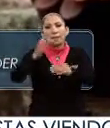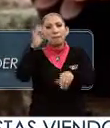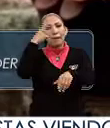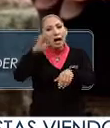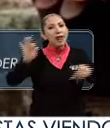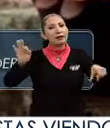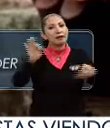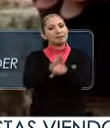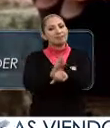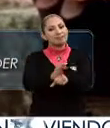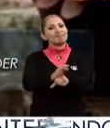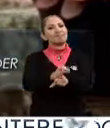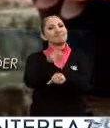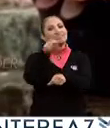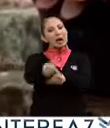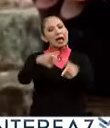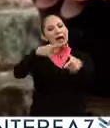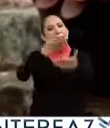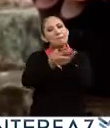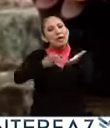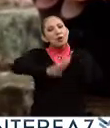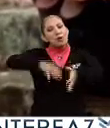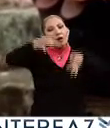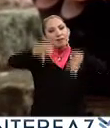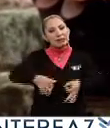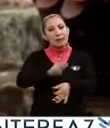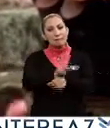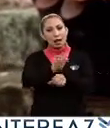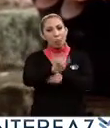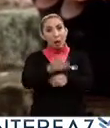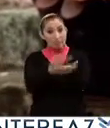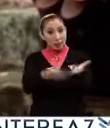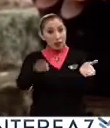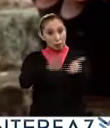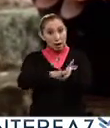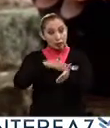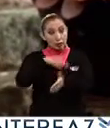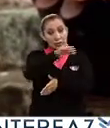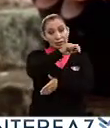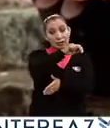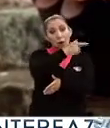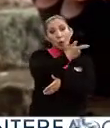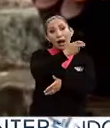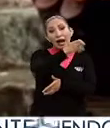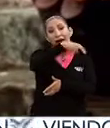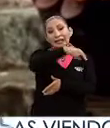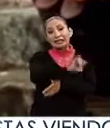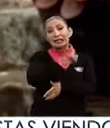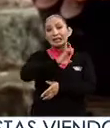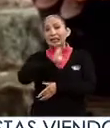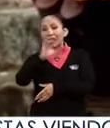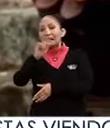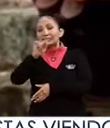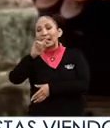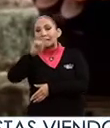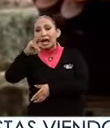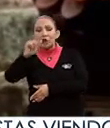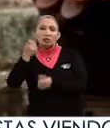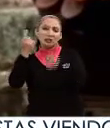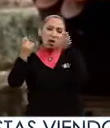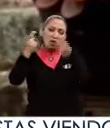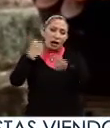fortalecimiento del bilingüismo oficial del Paraguay, bilingüismo guaraní-castellano, y también algunas